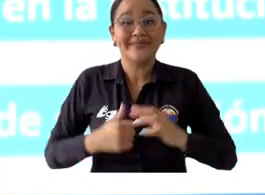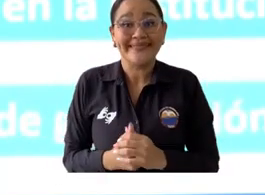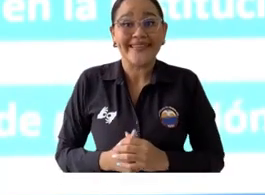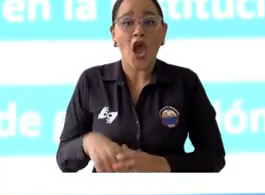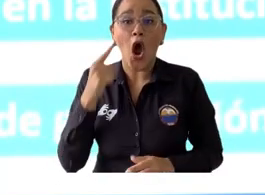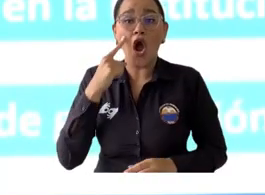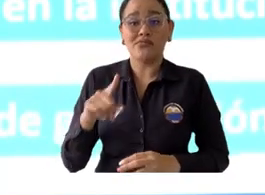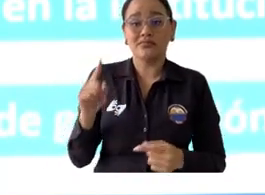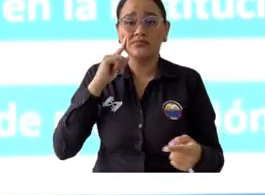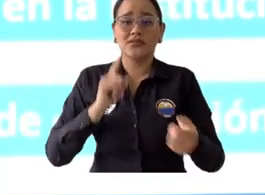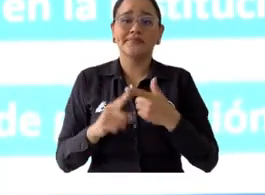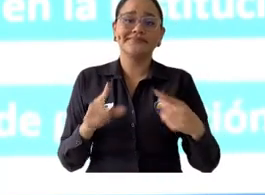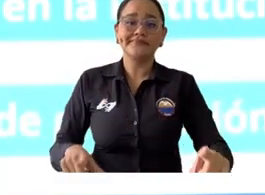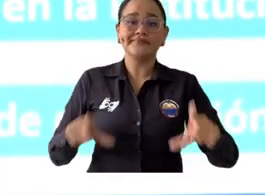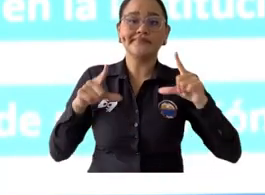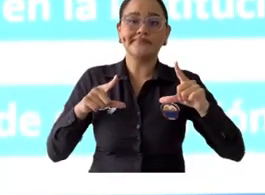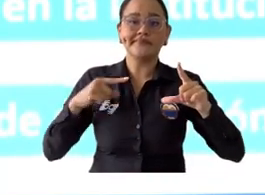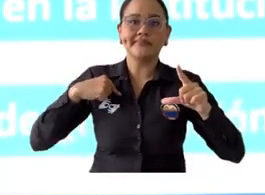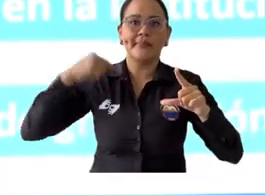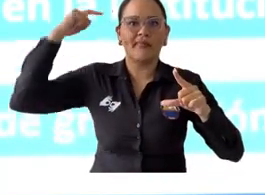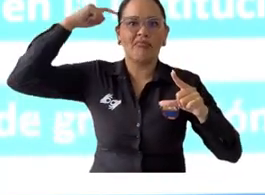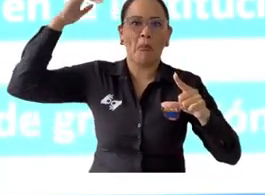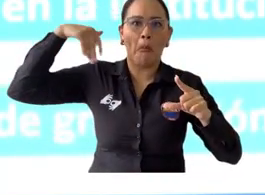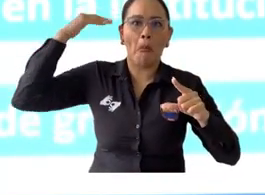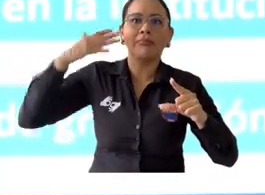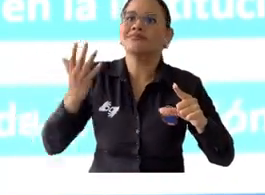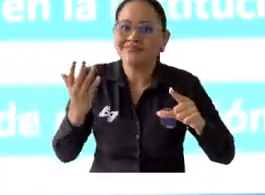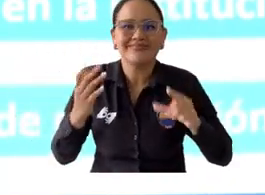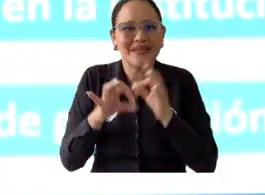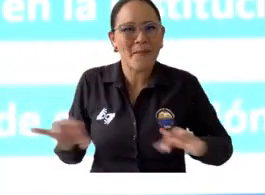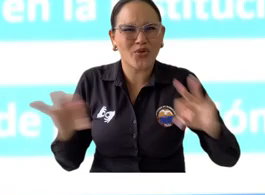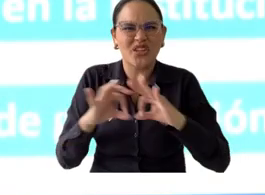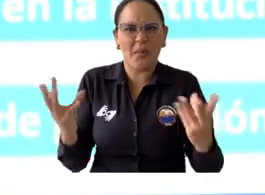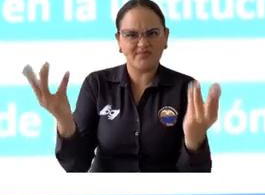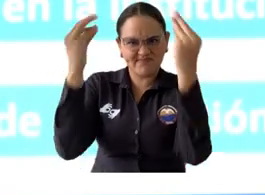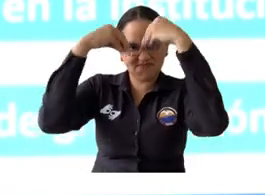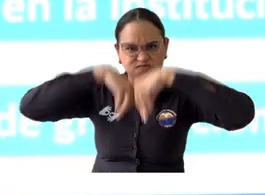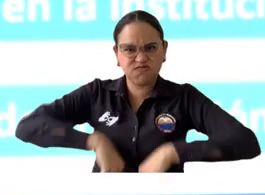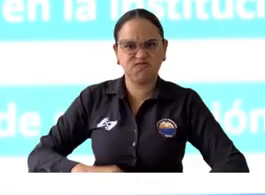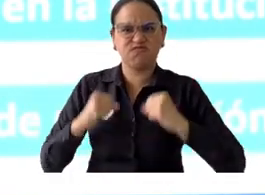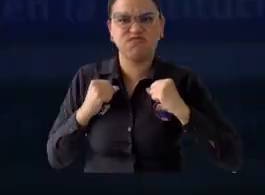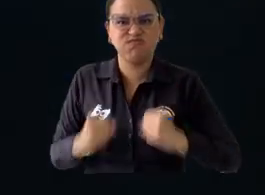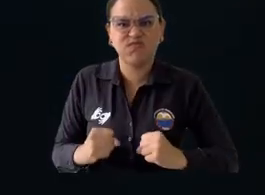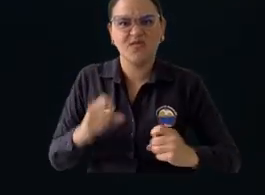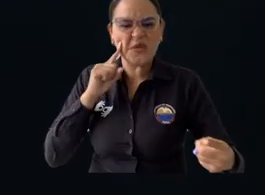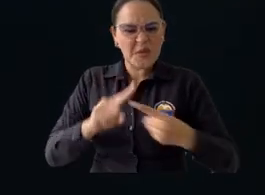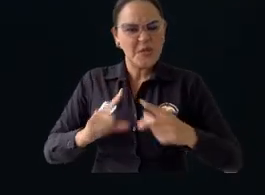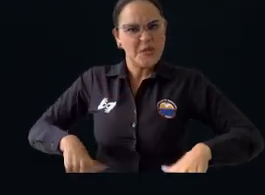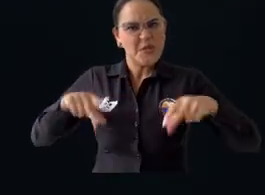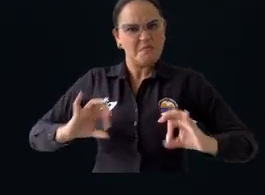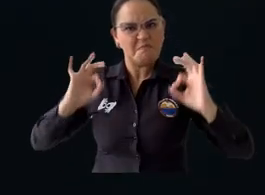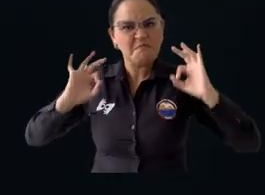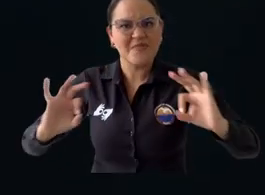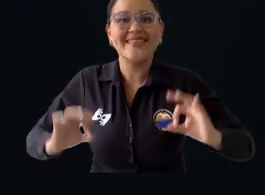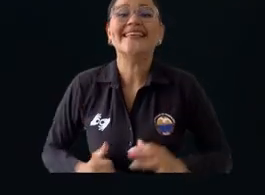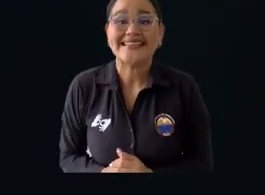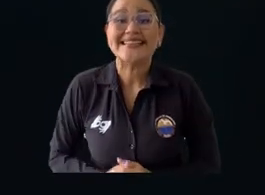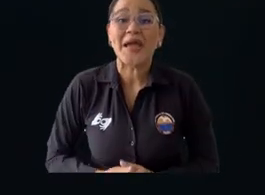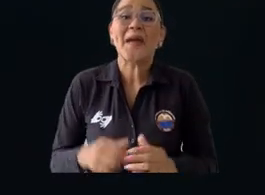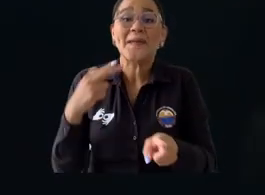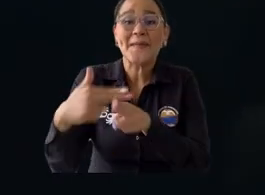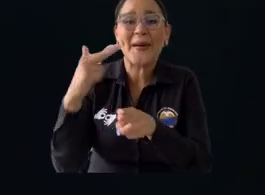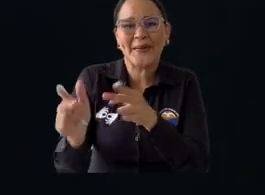título para que se arroguen no simplemente por tener un cartón que diga que tienen una profesión sino porque la educación los hizo mejores seres humanos